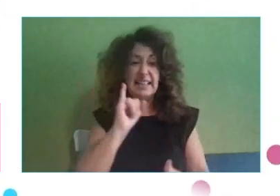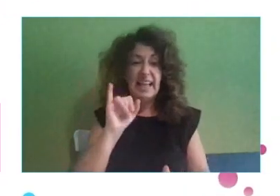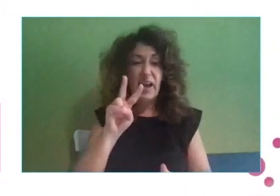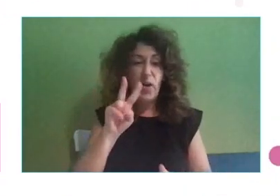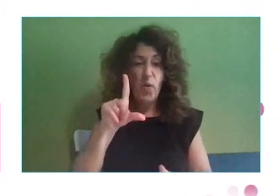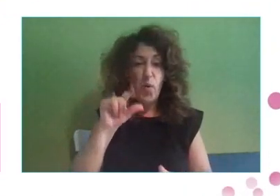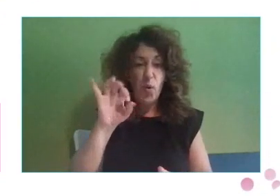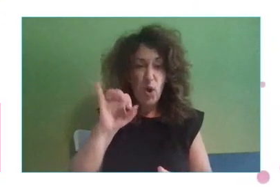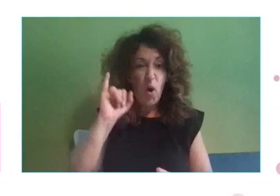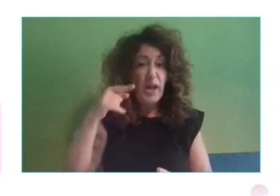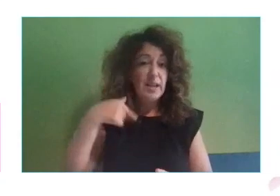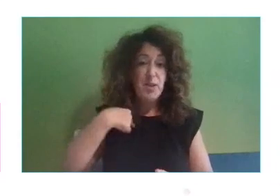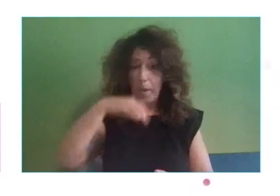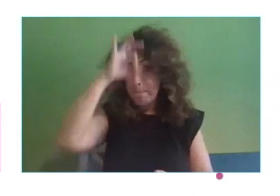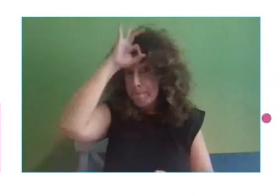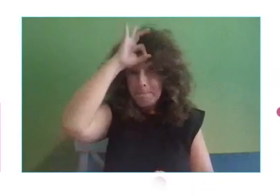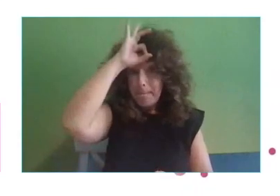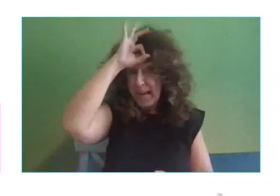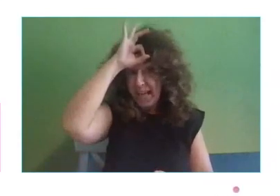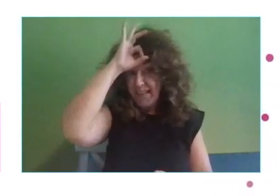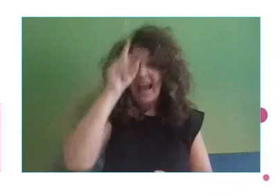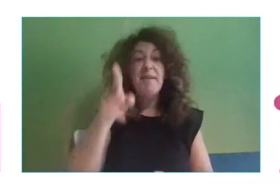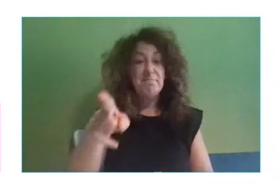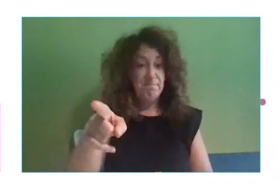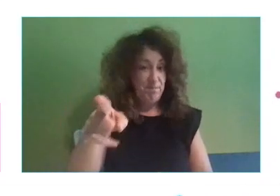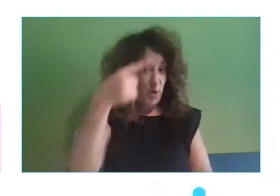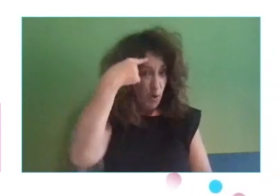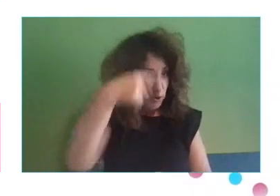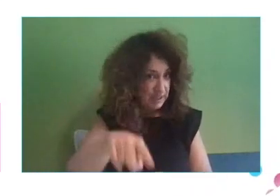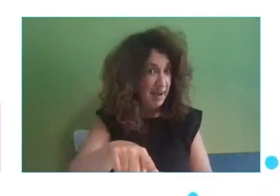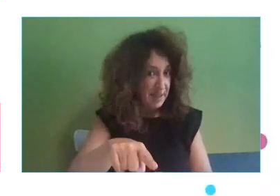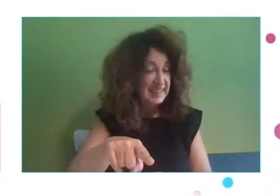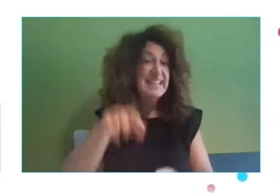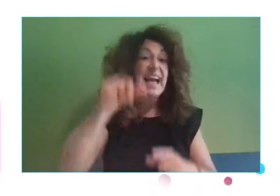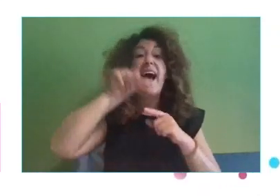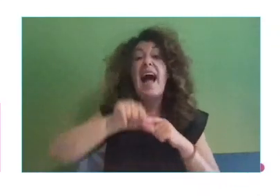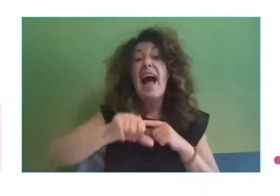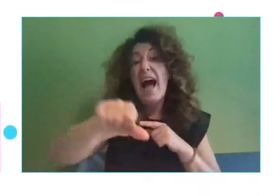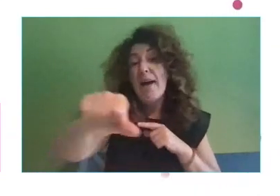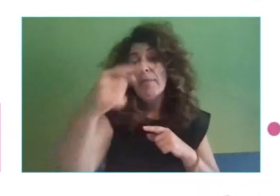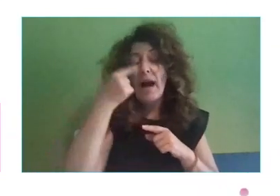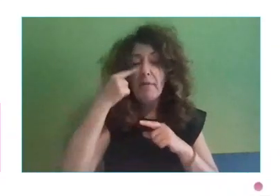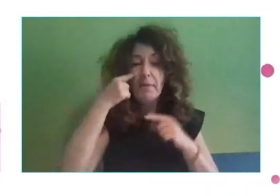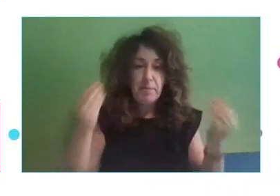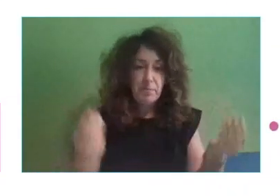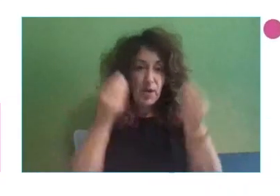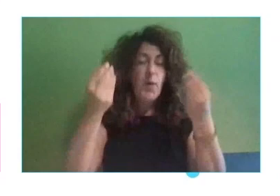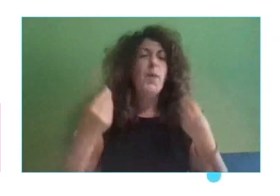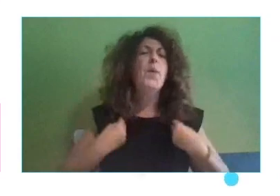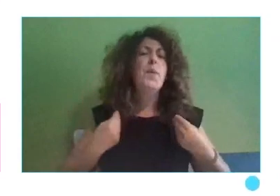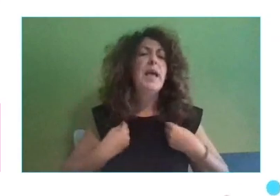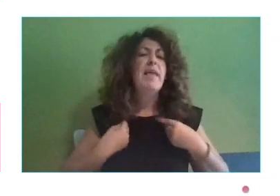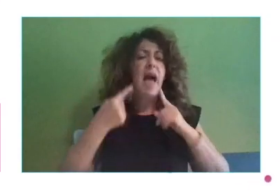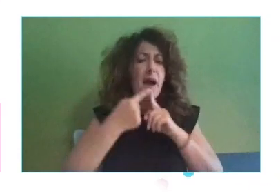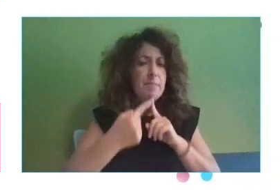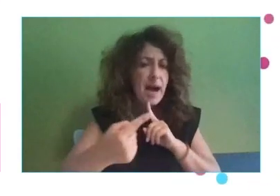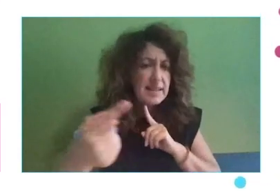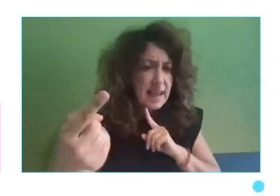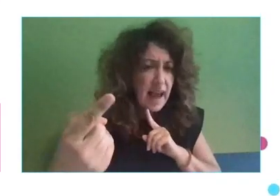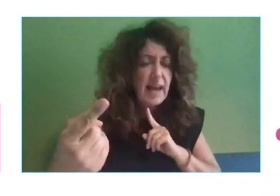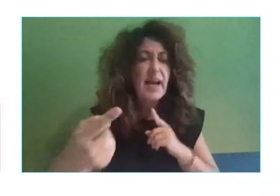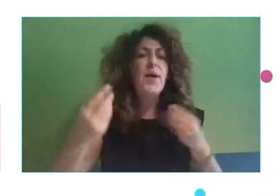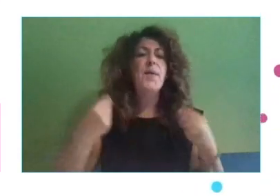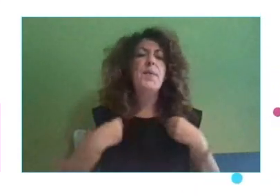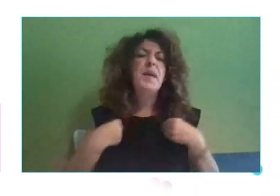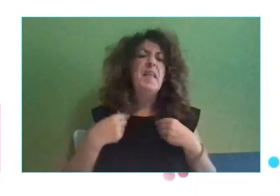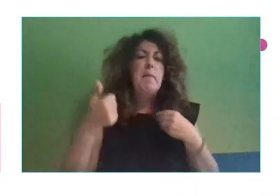sabes. A partir de ahí yo creo que todo puede mejorar. Algunos argumentos sobre esto. La vida será más larga y más líquida. O sea,